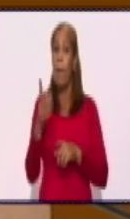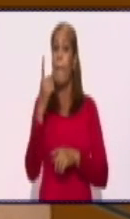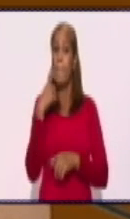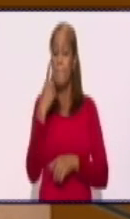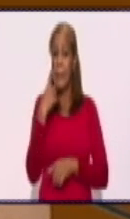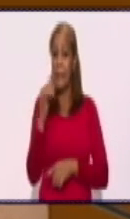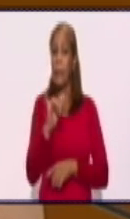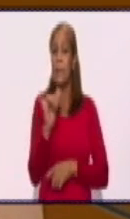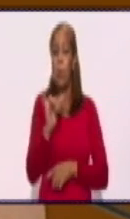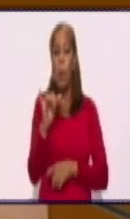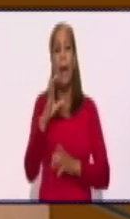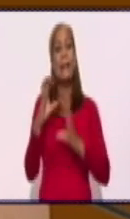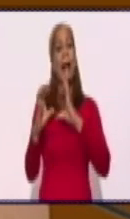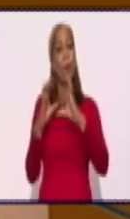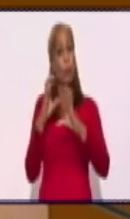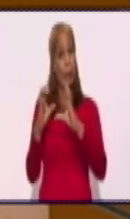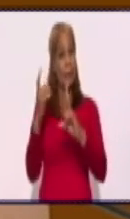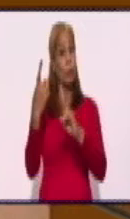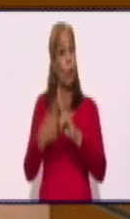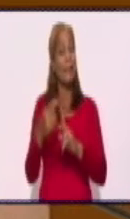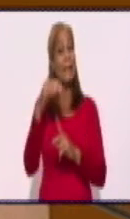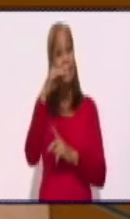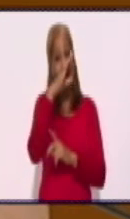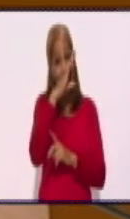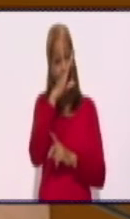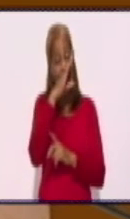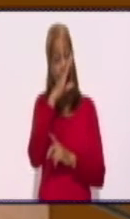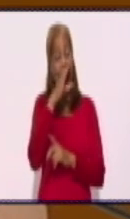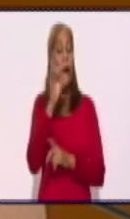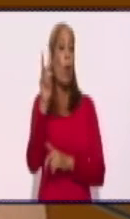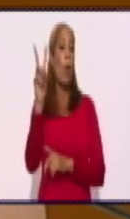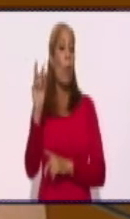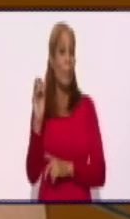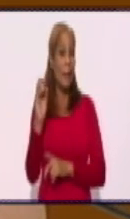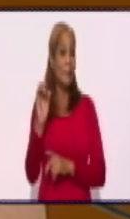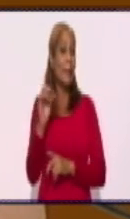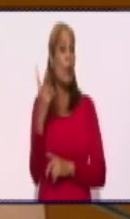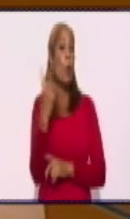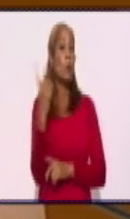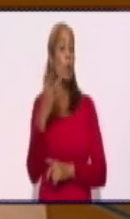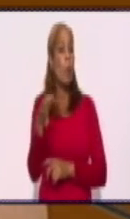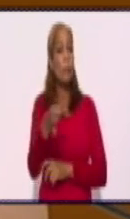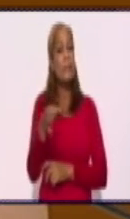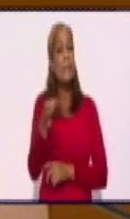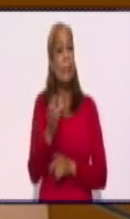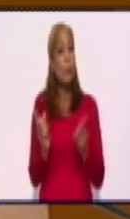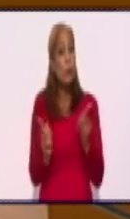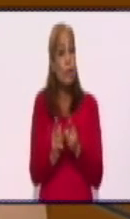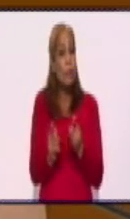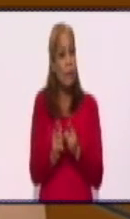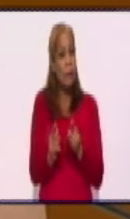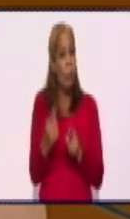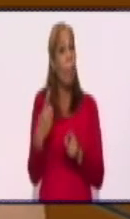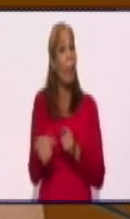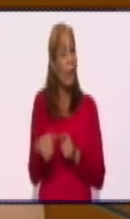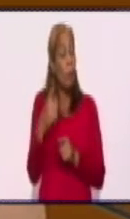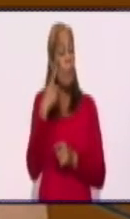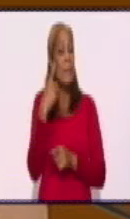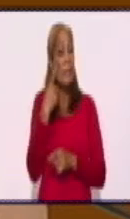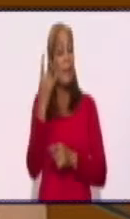18 casos y Giza con 20, que son municipios pequeños, como el gran número de reportes de casos. Es decir, que